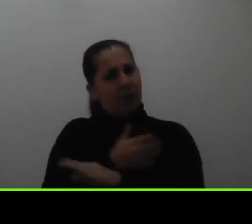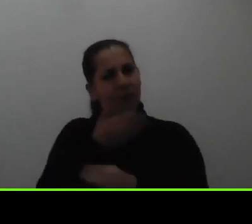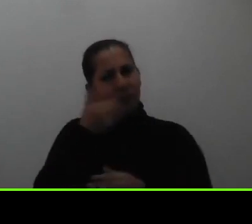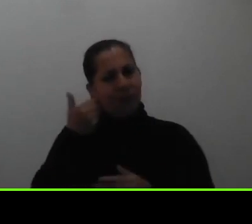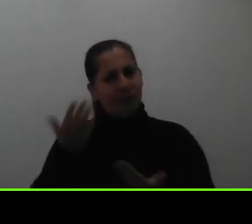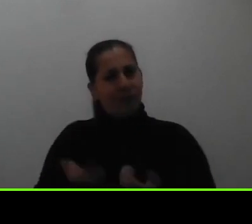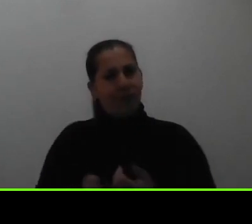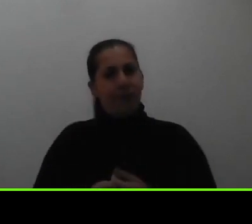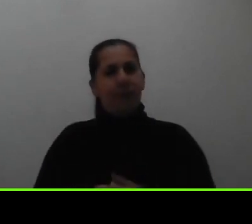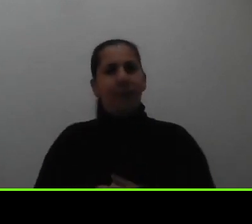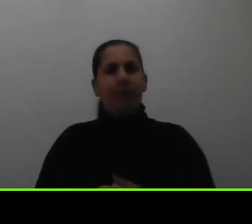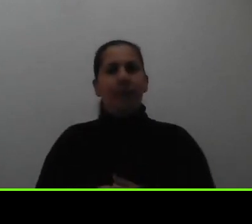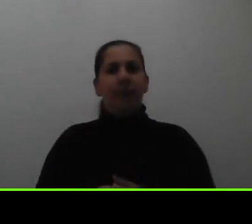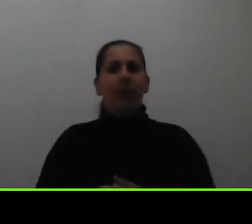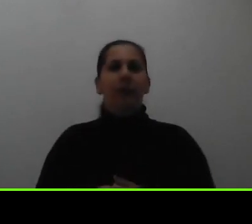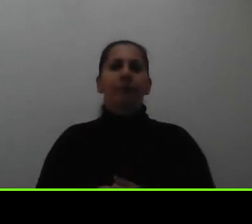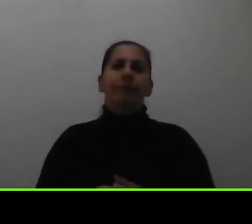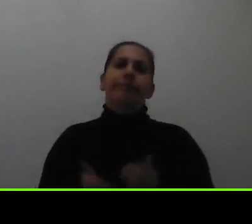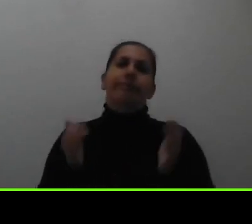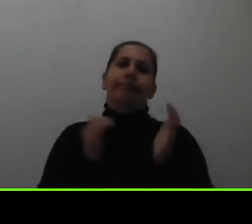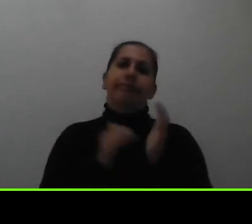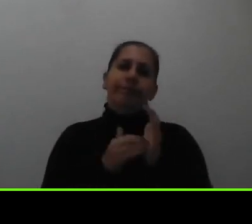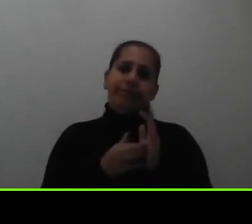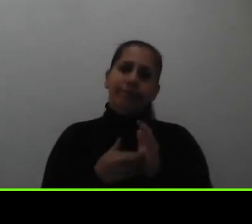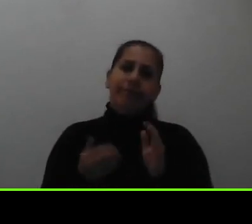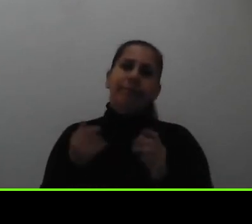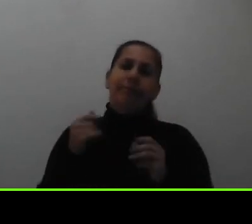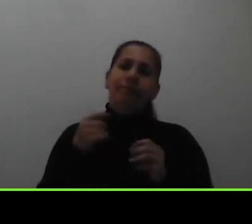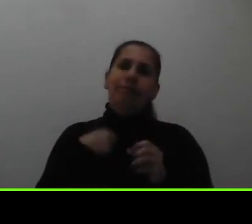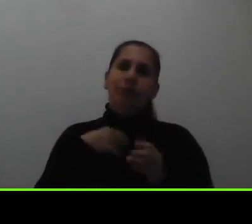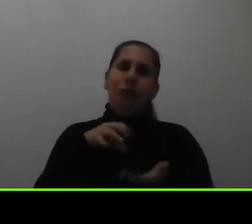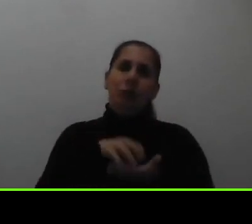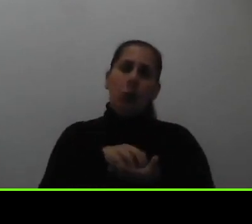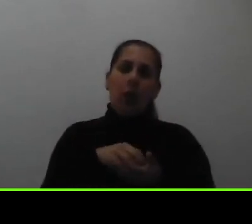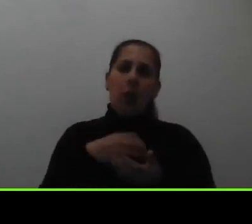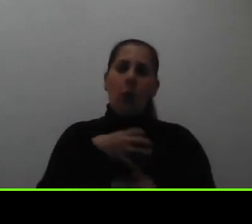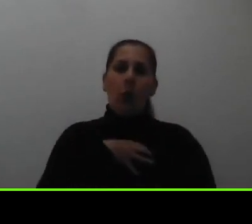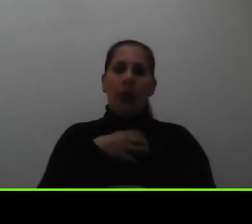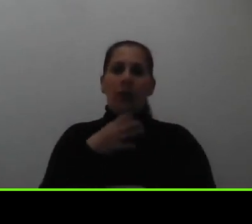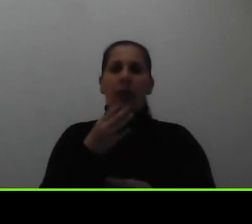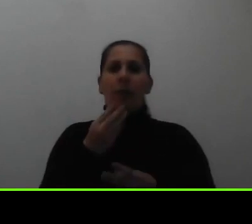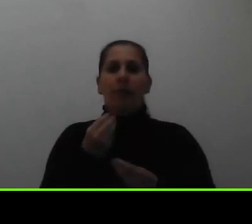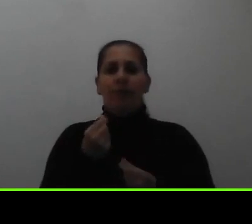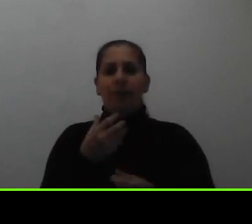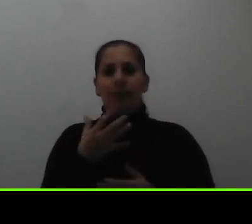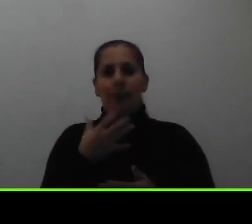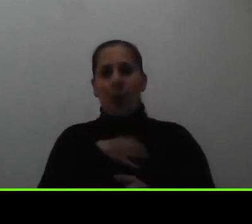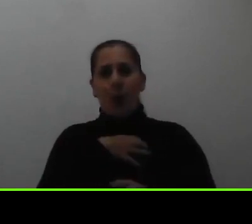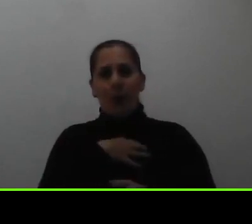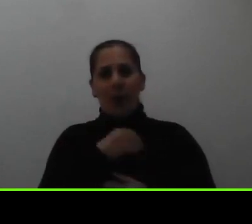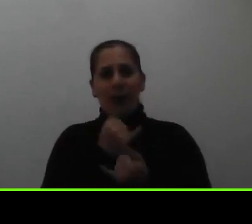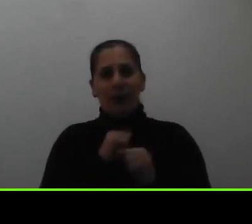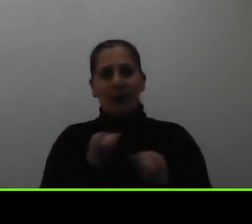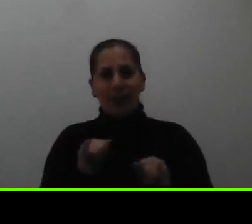nuevamente surge la duda de los cuentaneros cuenta les invito cuando esté el video que va a estar a disposición de